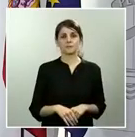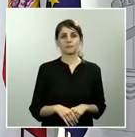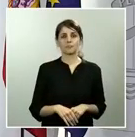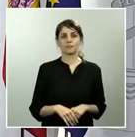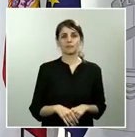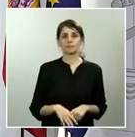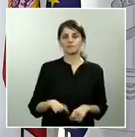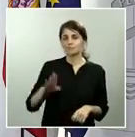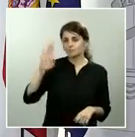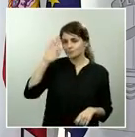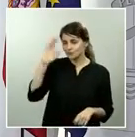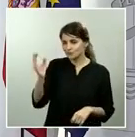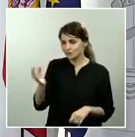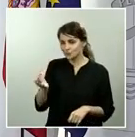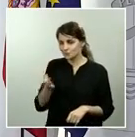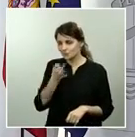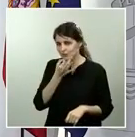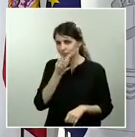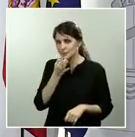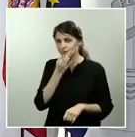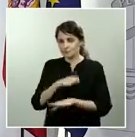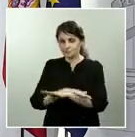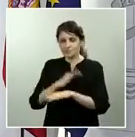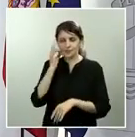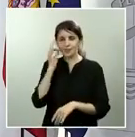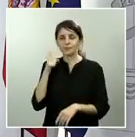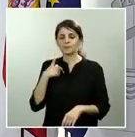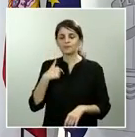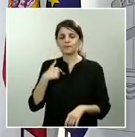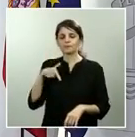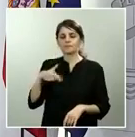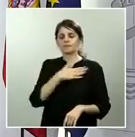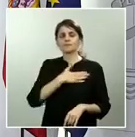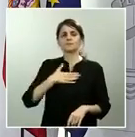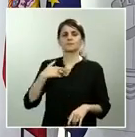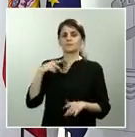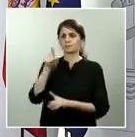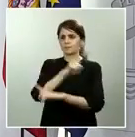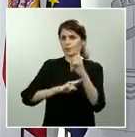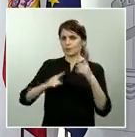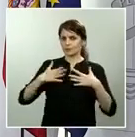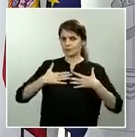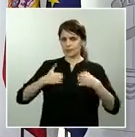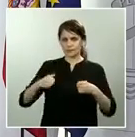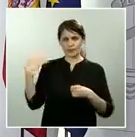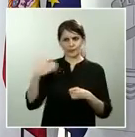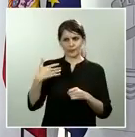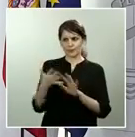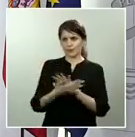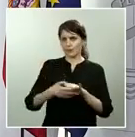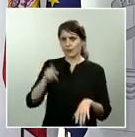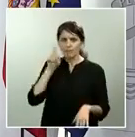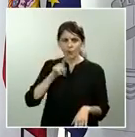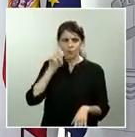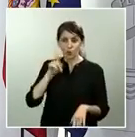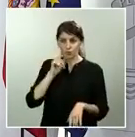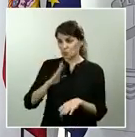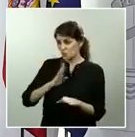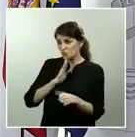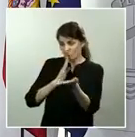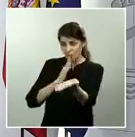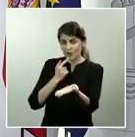.es. Primero de todo, en esta crisis sanitaria se está hablando mucho de bulos. Lo acaba de hacer ahora usted misma. Nosotros llevamos casi 500